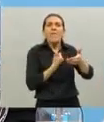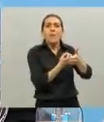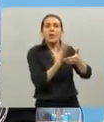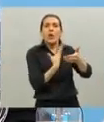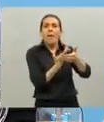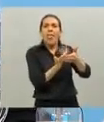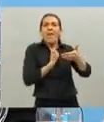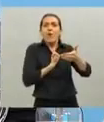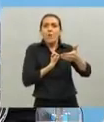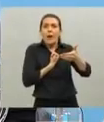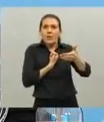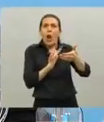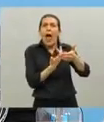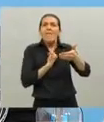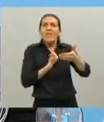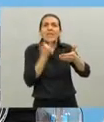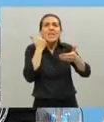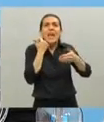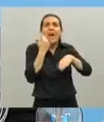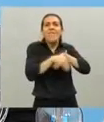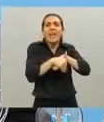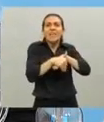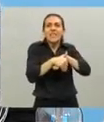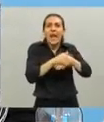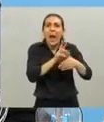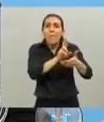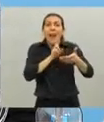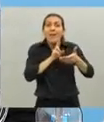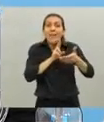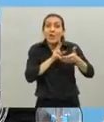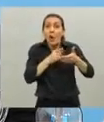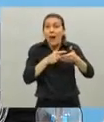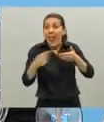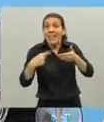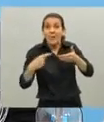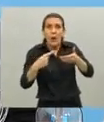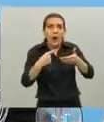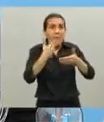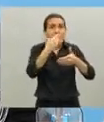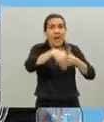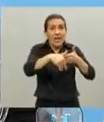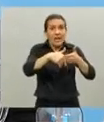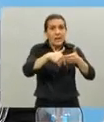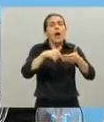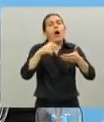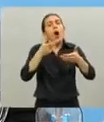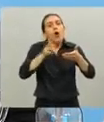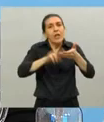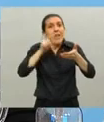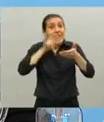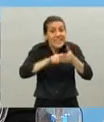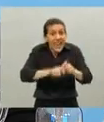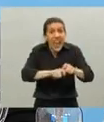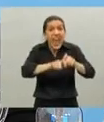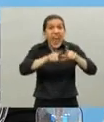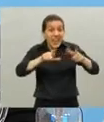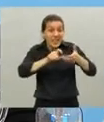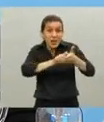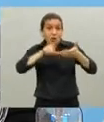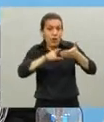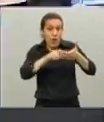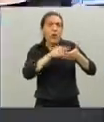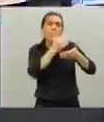que les dice que ha caducado su autorización y cuando vuelvan a entrar tendrán todos los pasos a seguir para reempadronarse